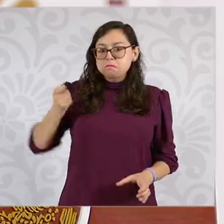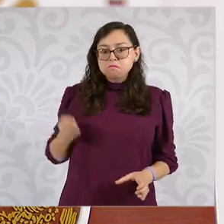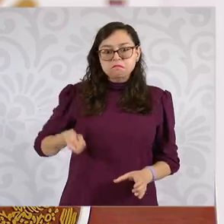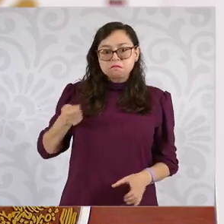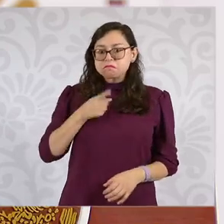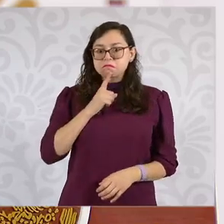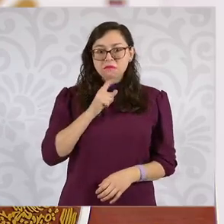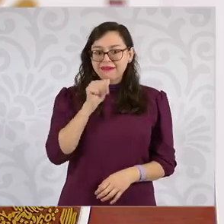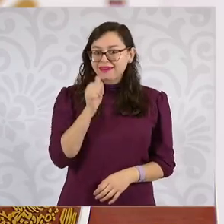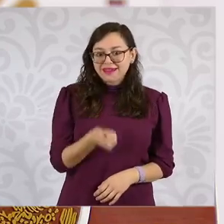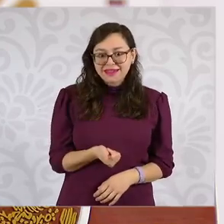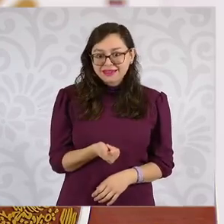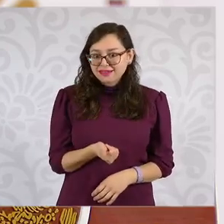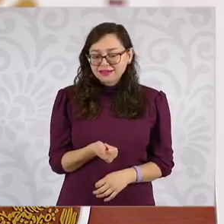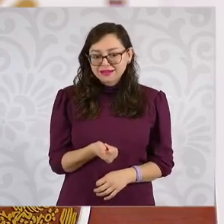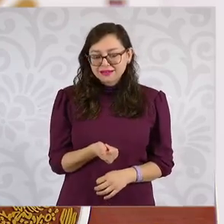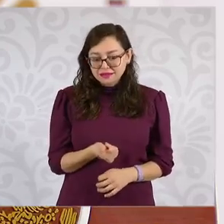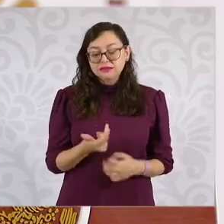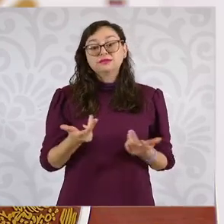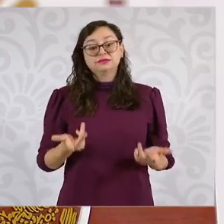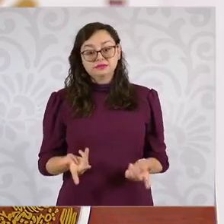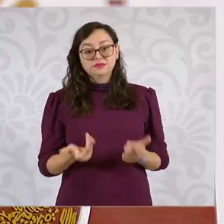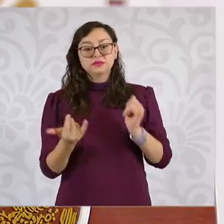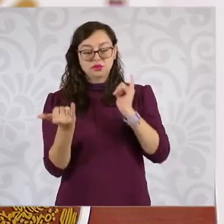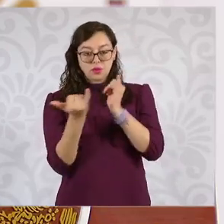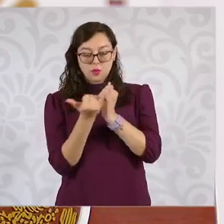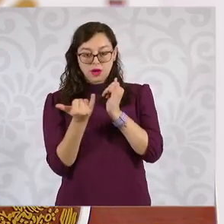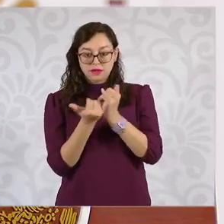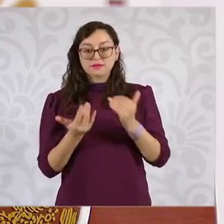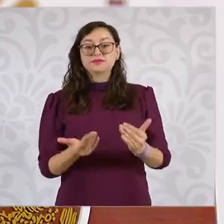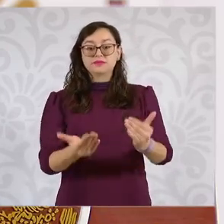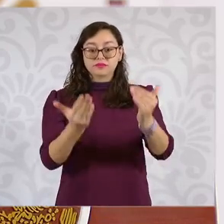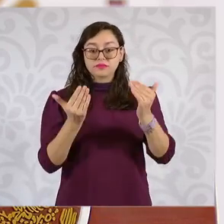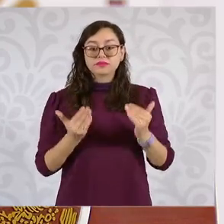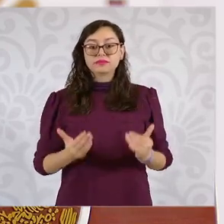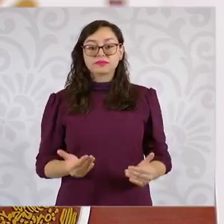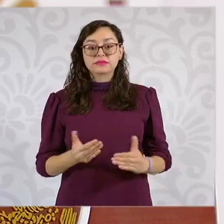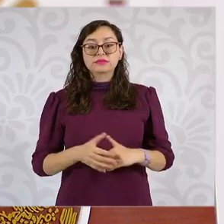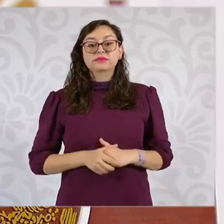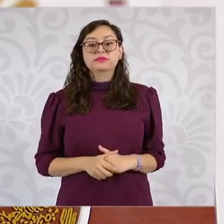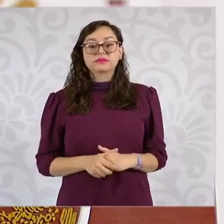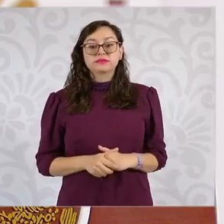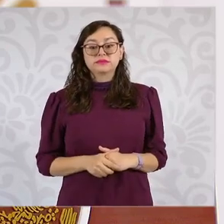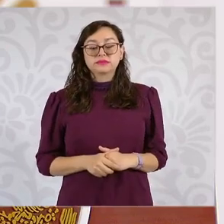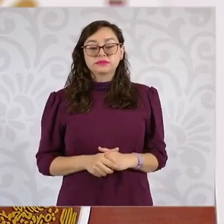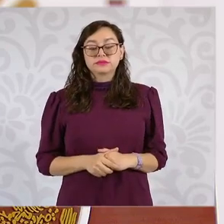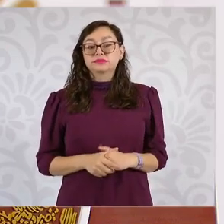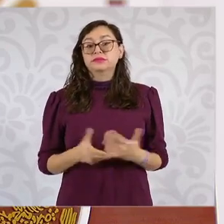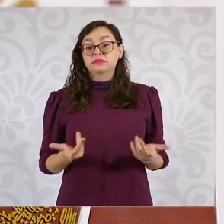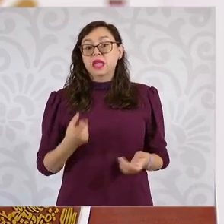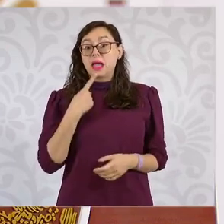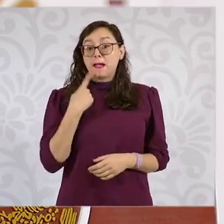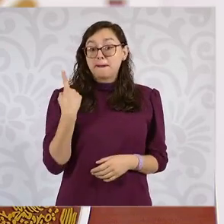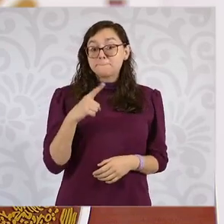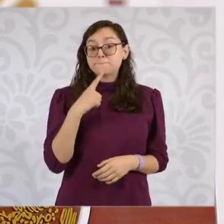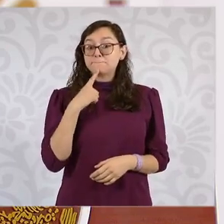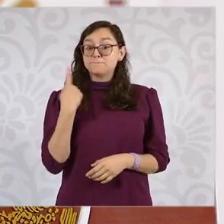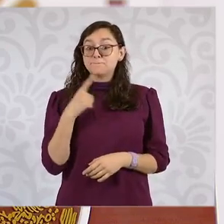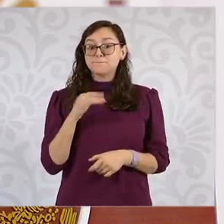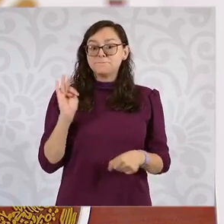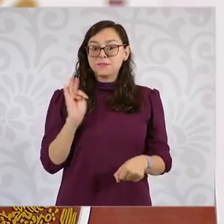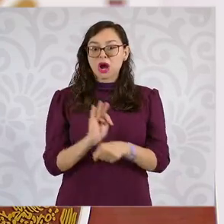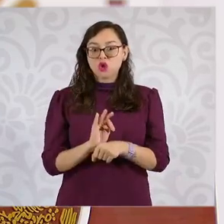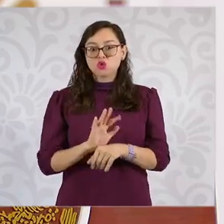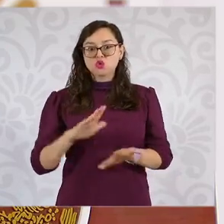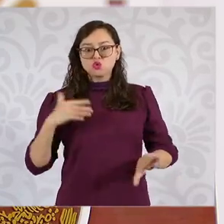También, la que sigue, nos referimos aquí a los amparos y suspensiones